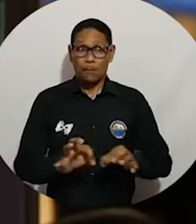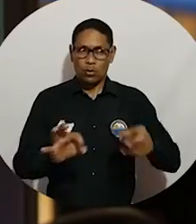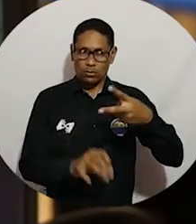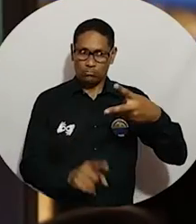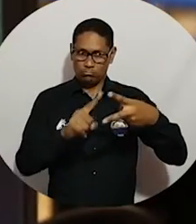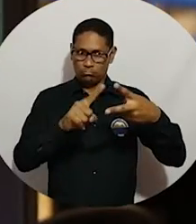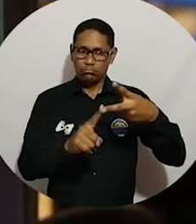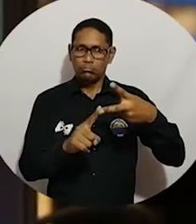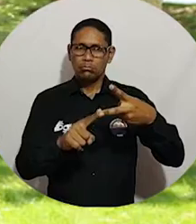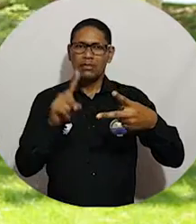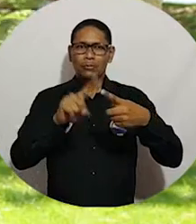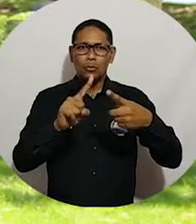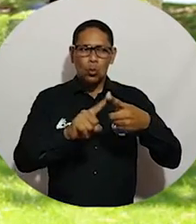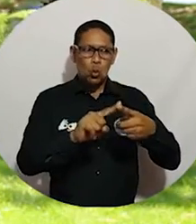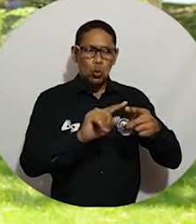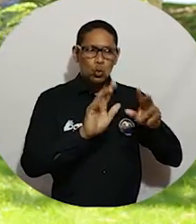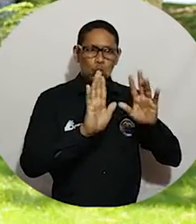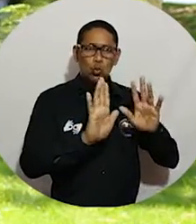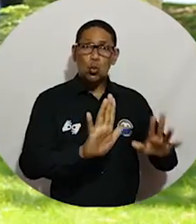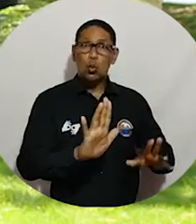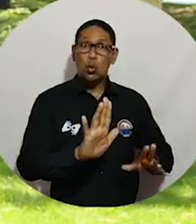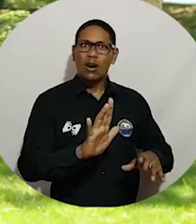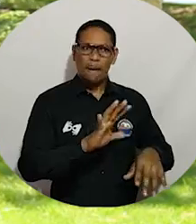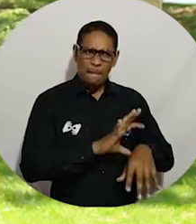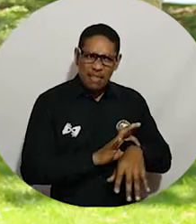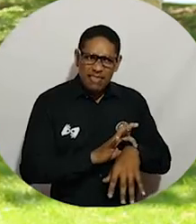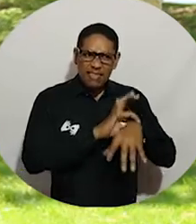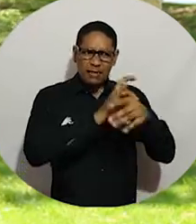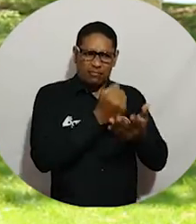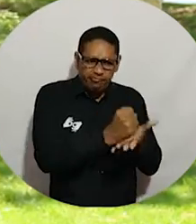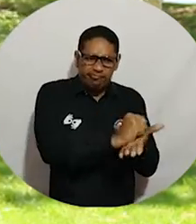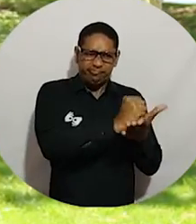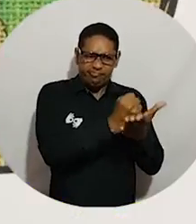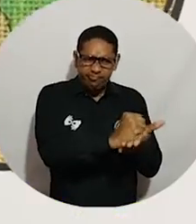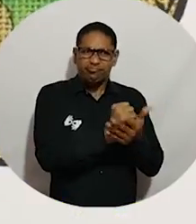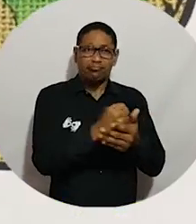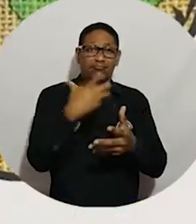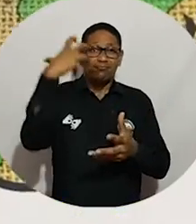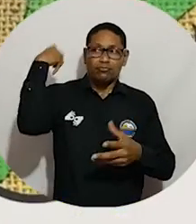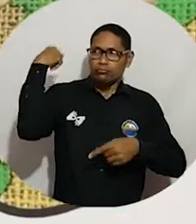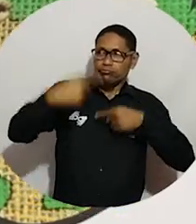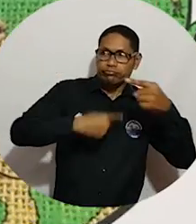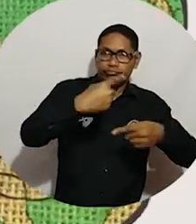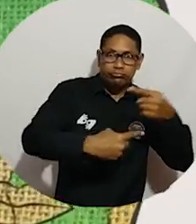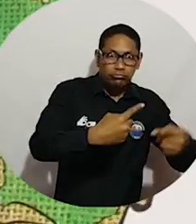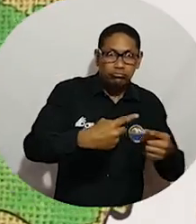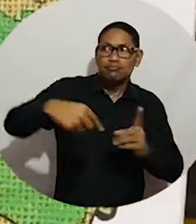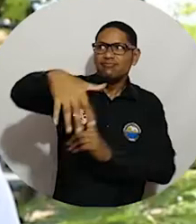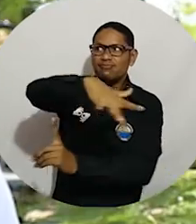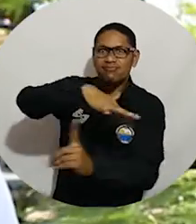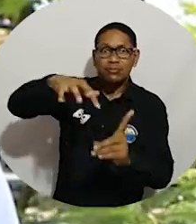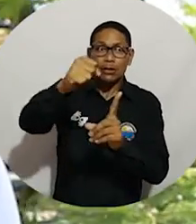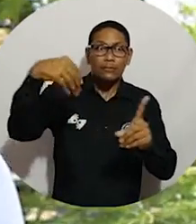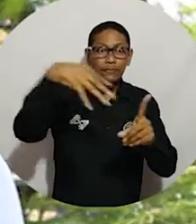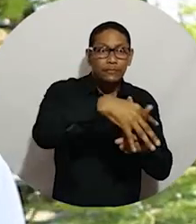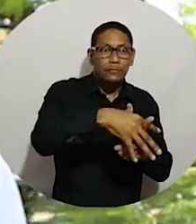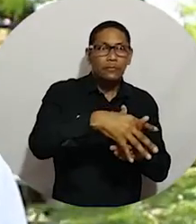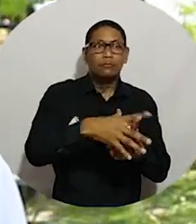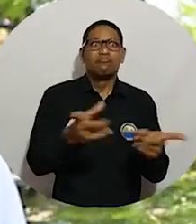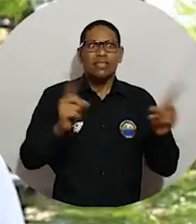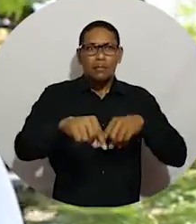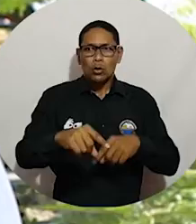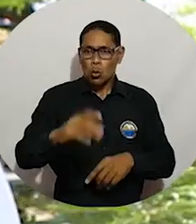Dos cosas. Uno, cómo la medicina está condicionada históricamente por los discursos políticos del momento y no es